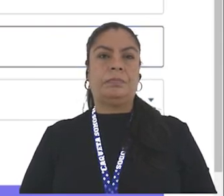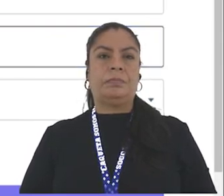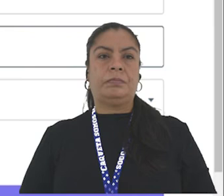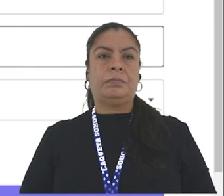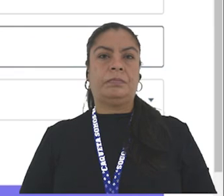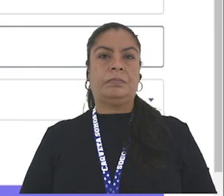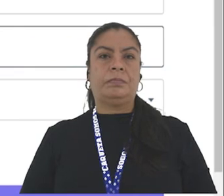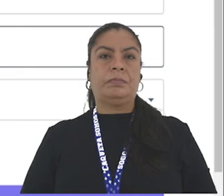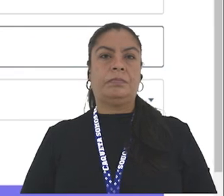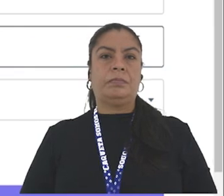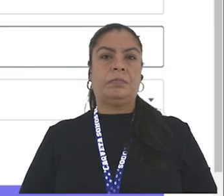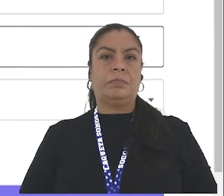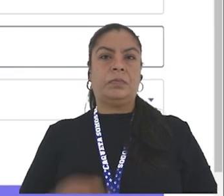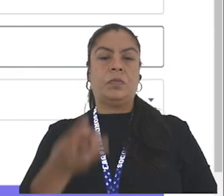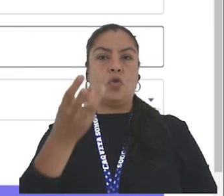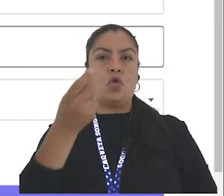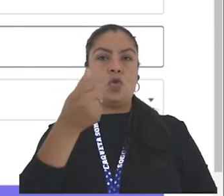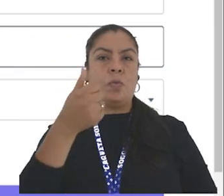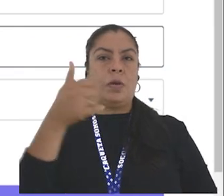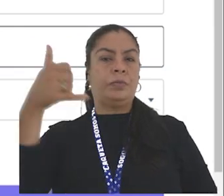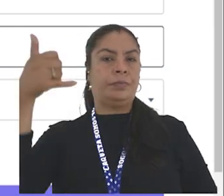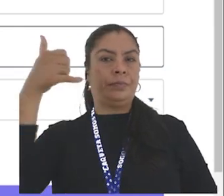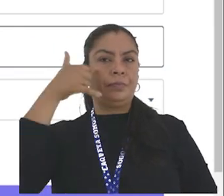un teléfono de contacto,